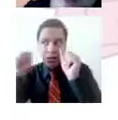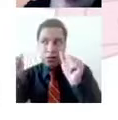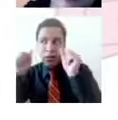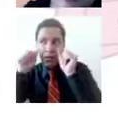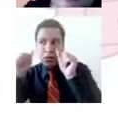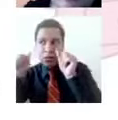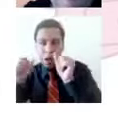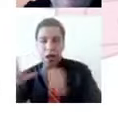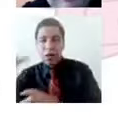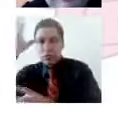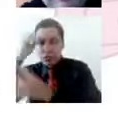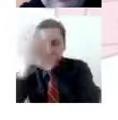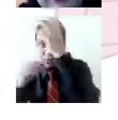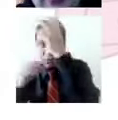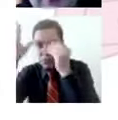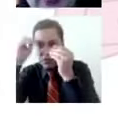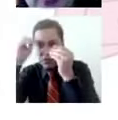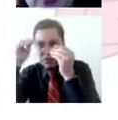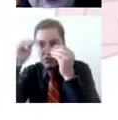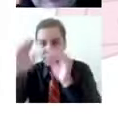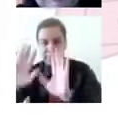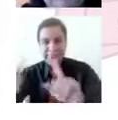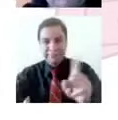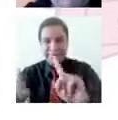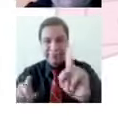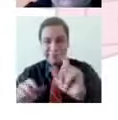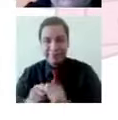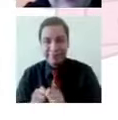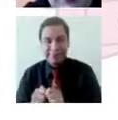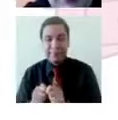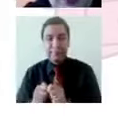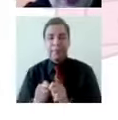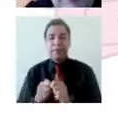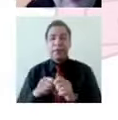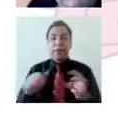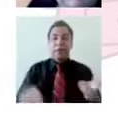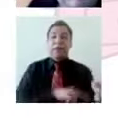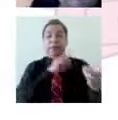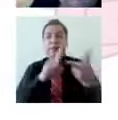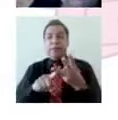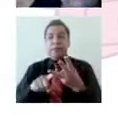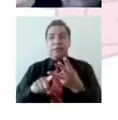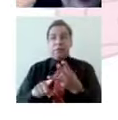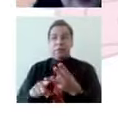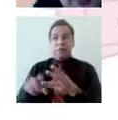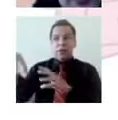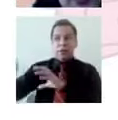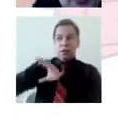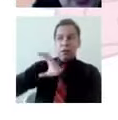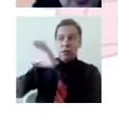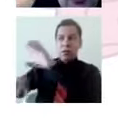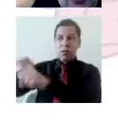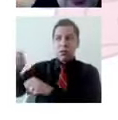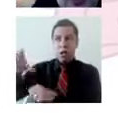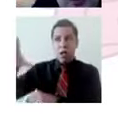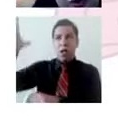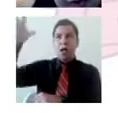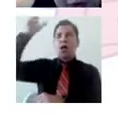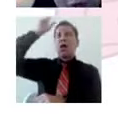Y entonces va a venir el tercer elemento que es la conducta discriminatoria. Es decir, yo aprendí algo,